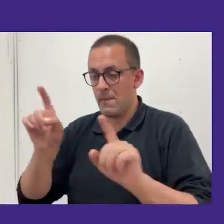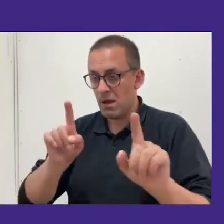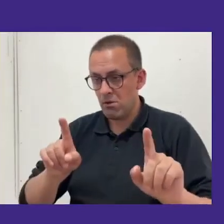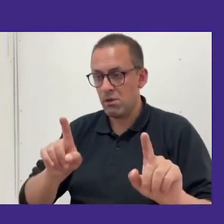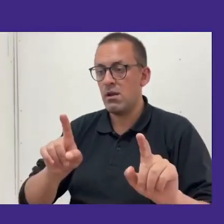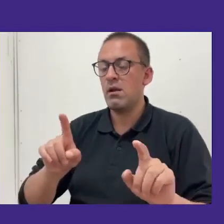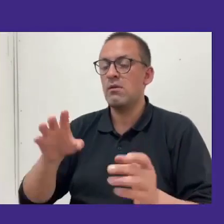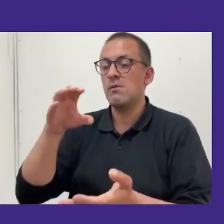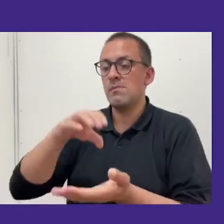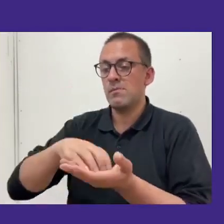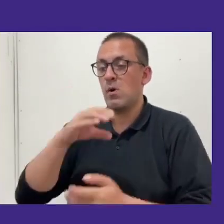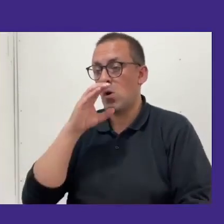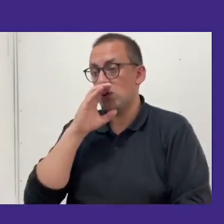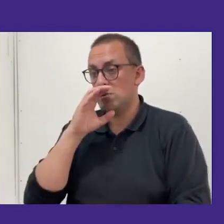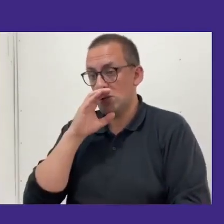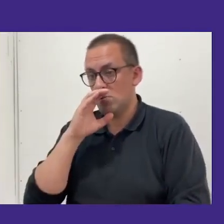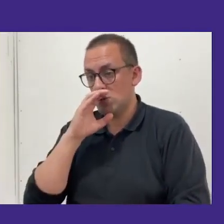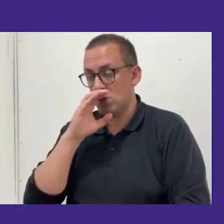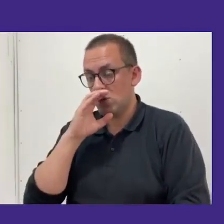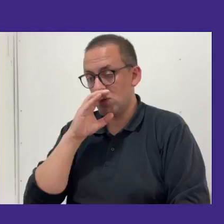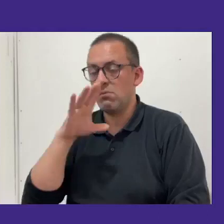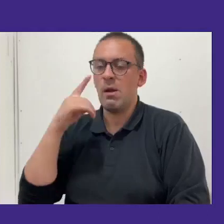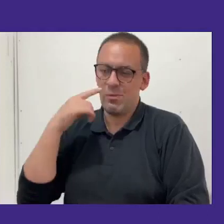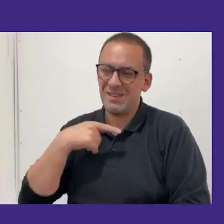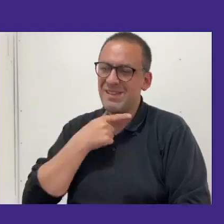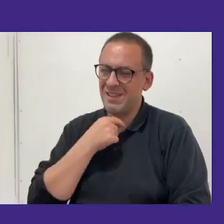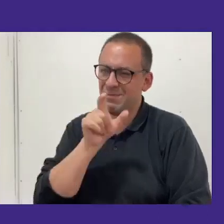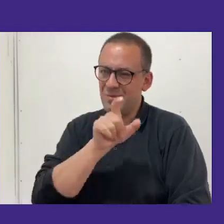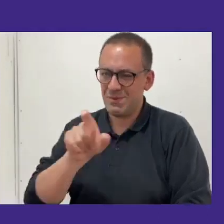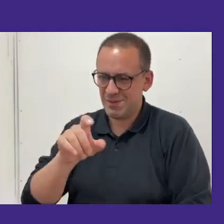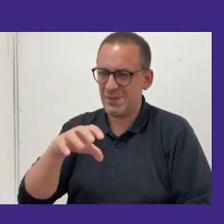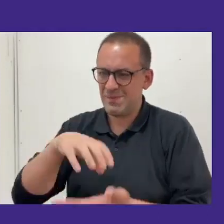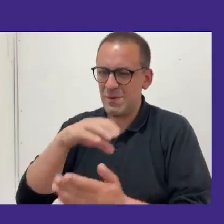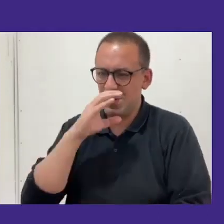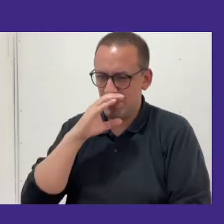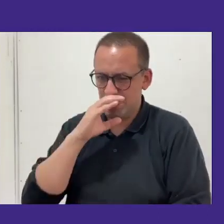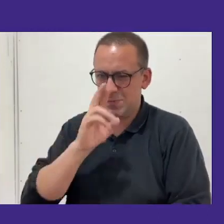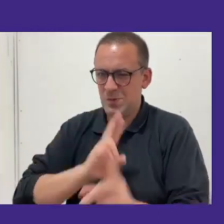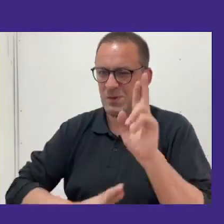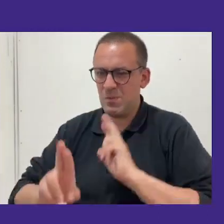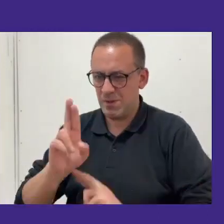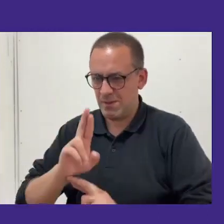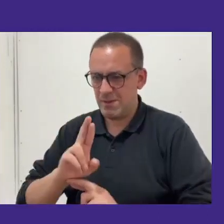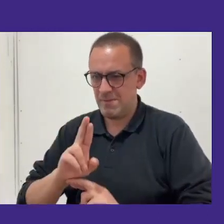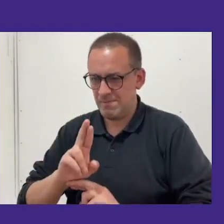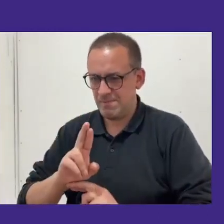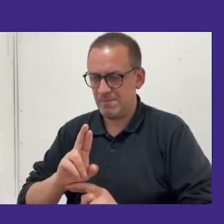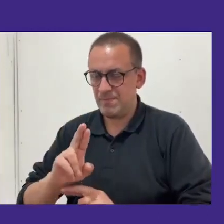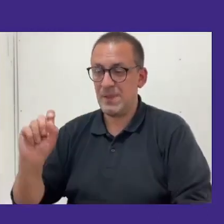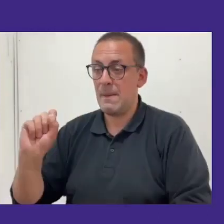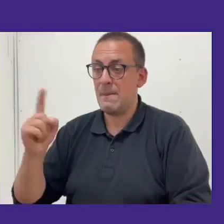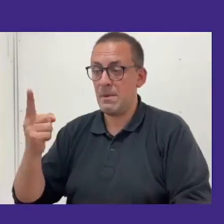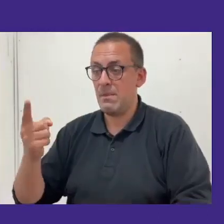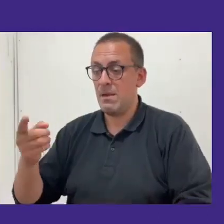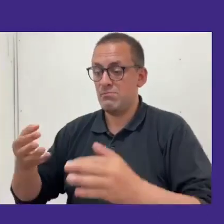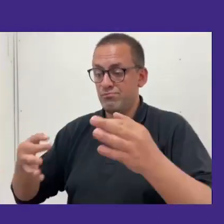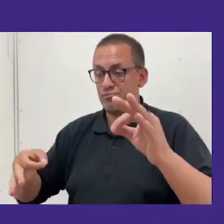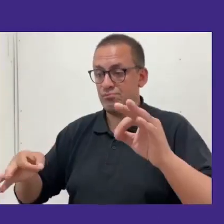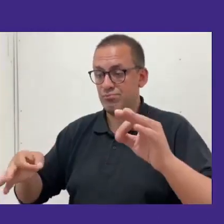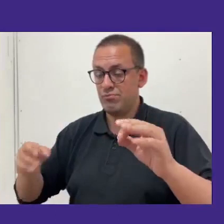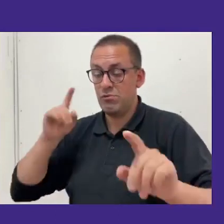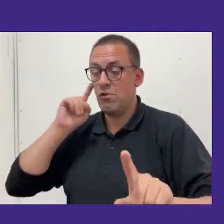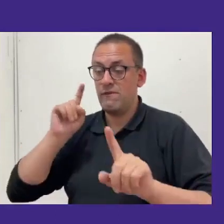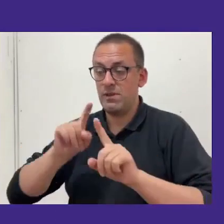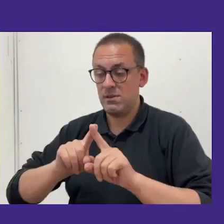era lo que más nos importaba al momento de realizar esta encuesta, porque esta primera versión, este primer objetivo